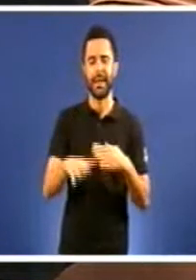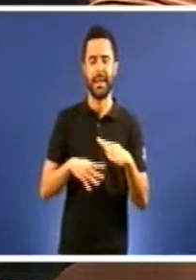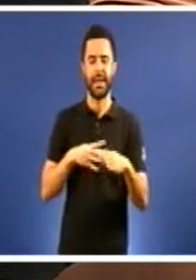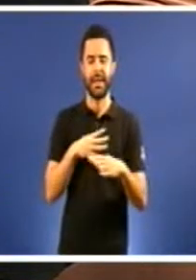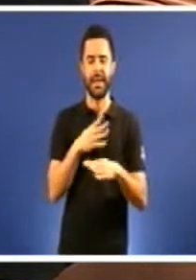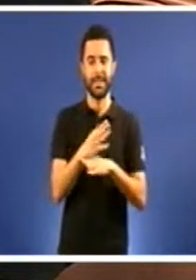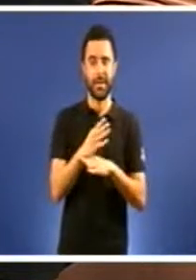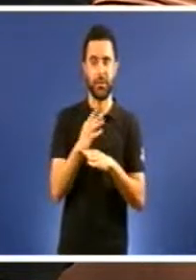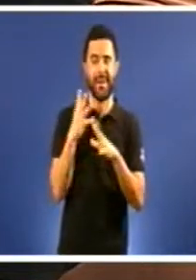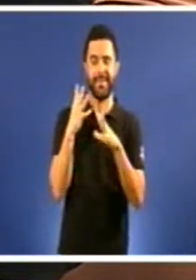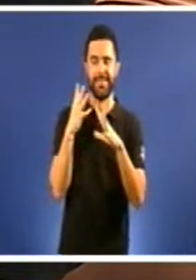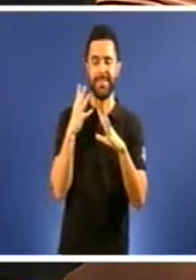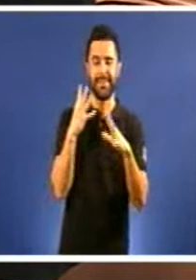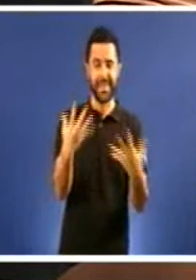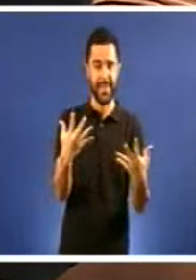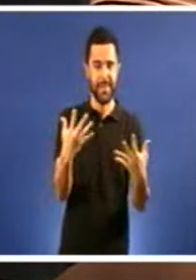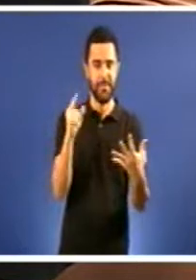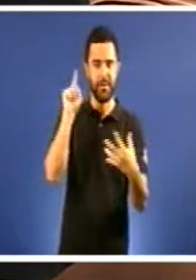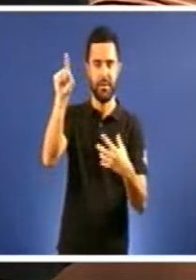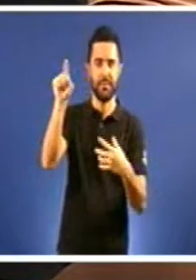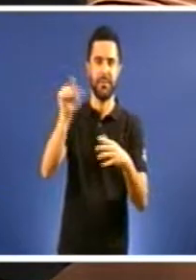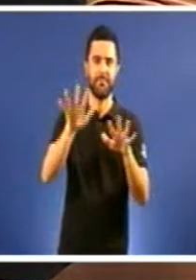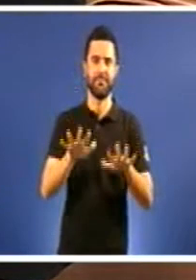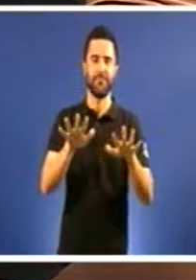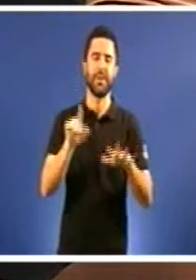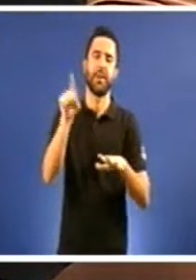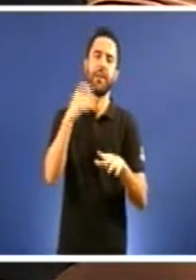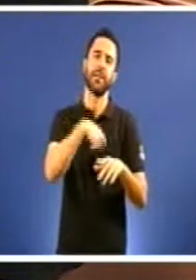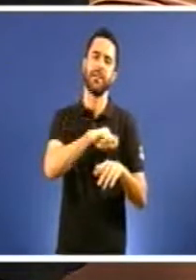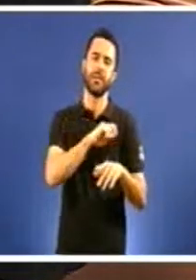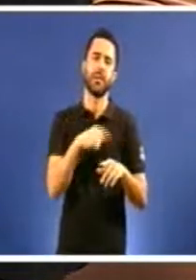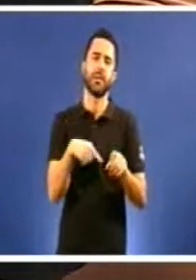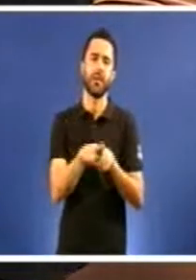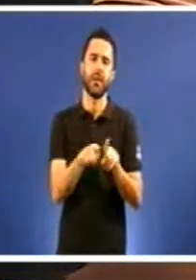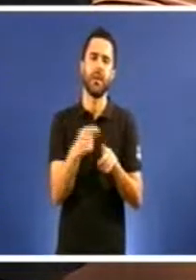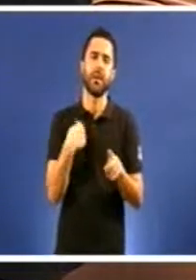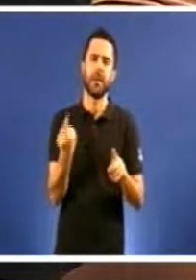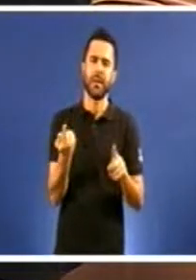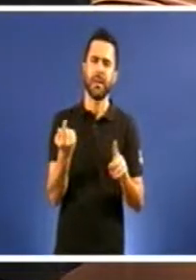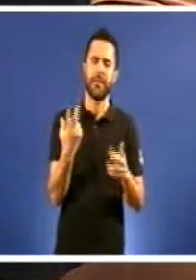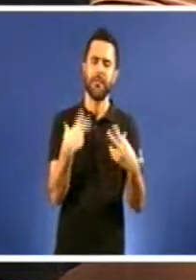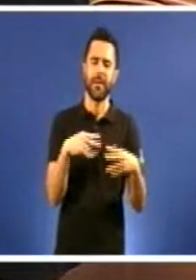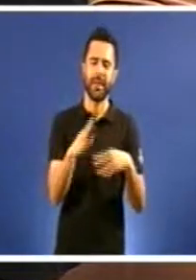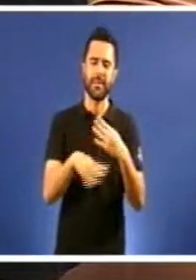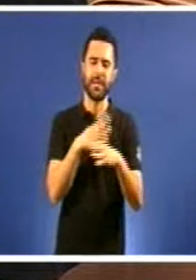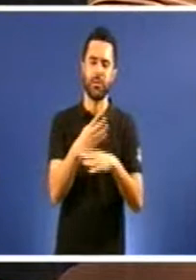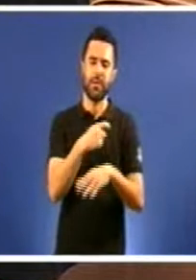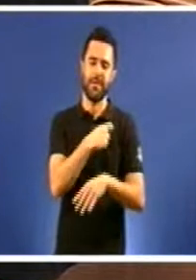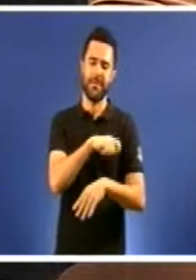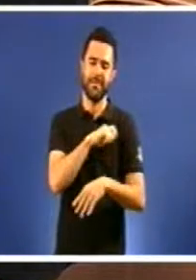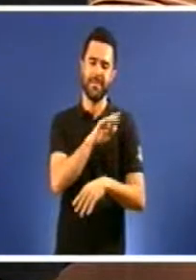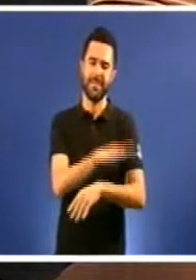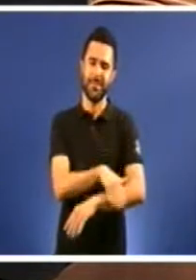ruido de tambores de guerra, como nos tempos do señor das Azores. Remata a legislatura da ministra